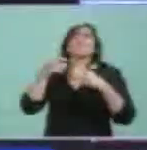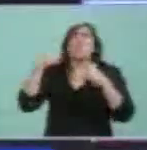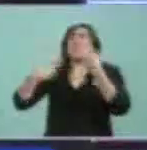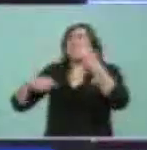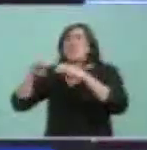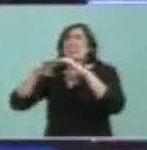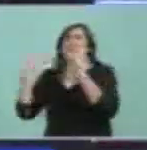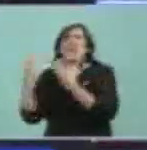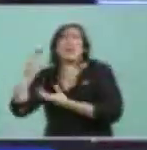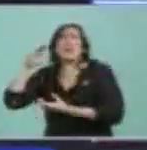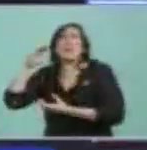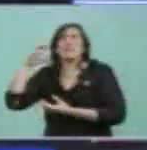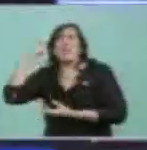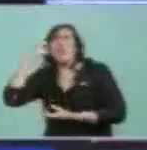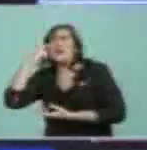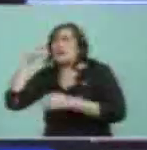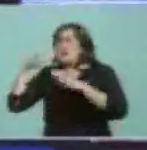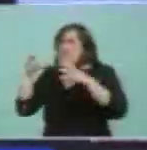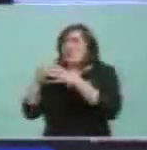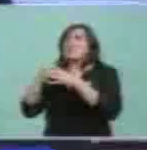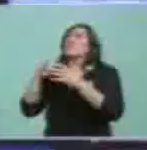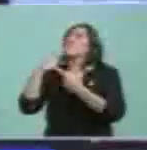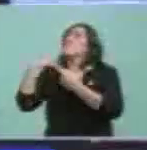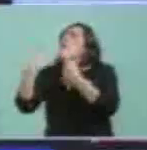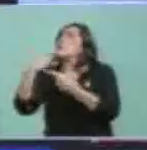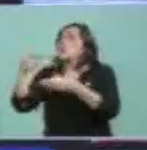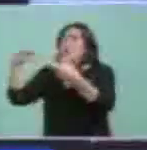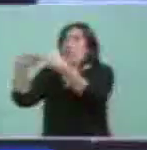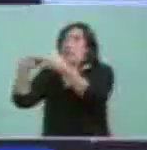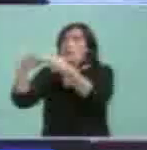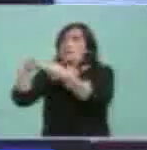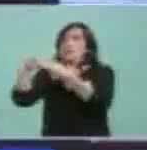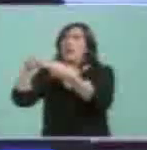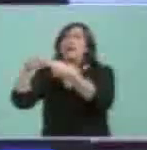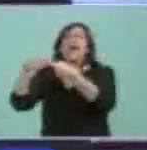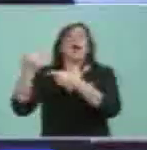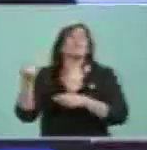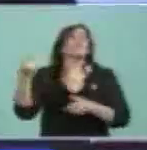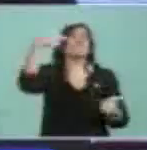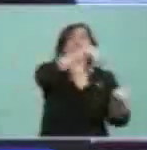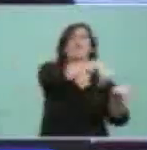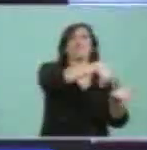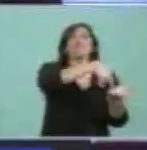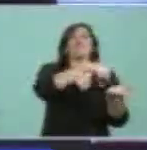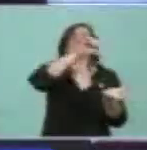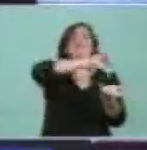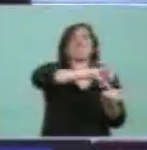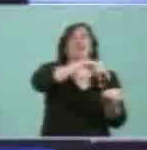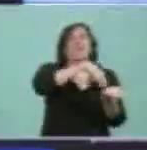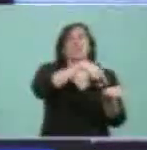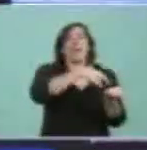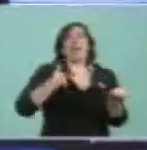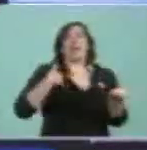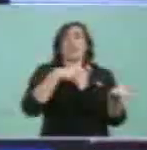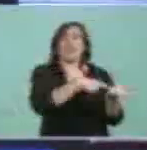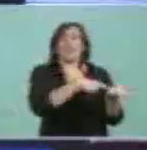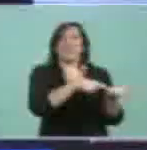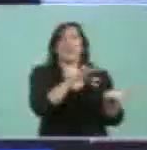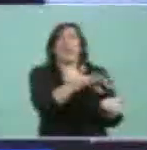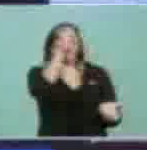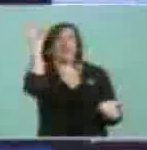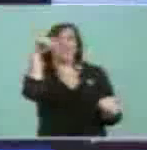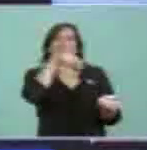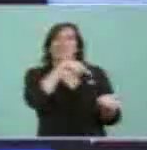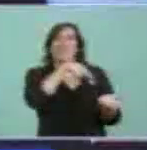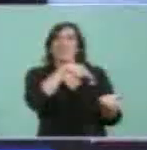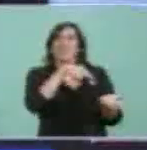cámaras, de todos los lugares donde se pueden hacer congresos, así que adviertan ustedes la importancia de que una asociación de esta naturaleza haya elegido